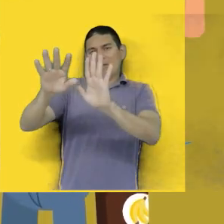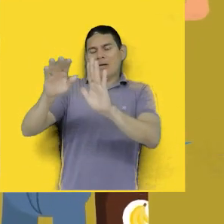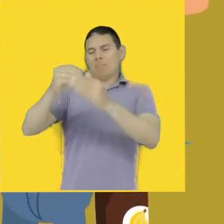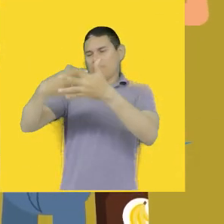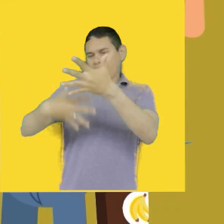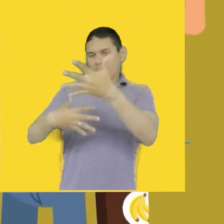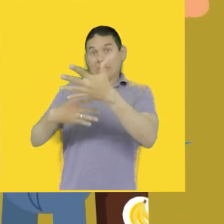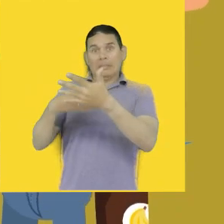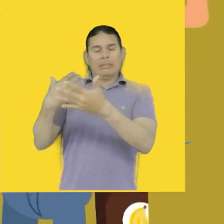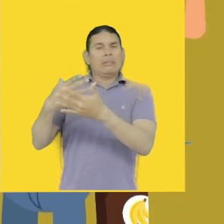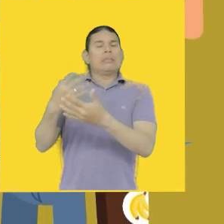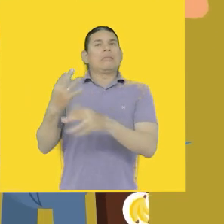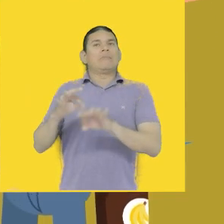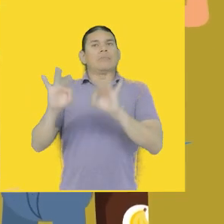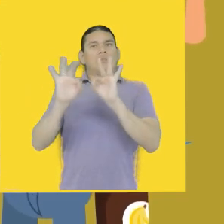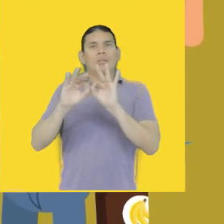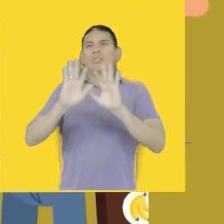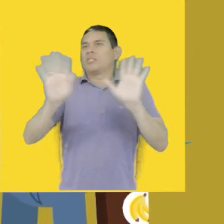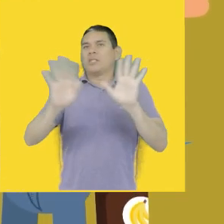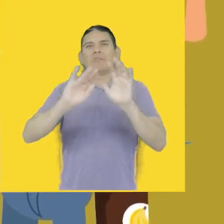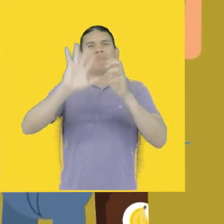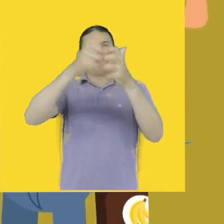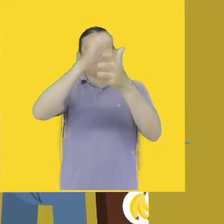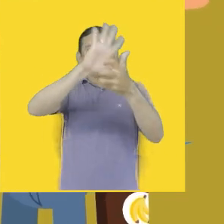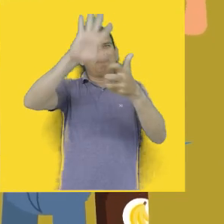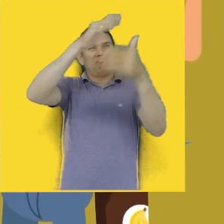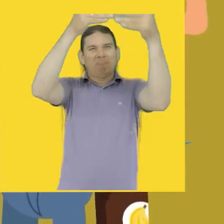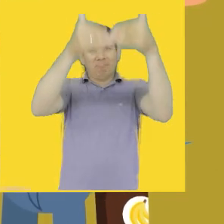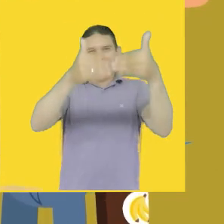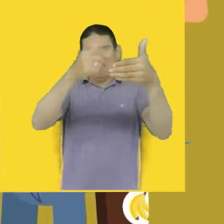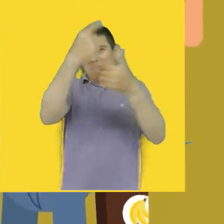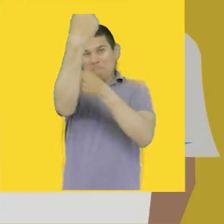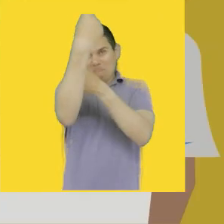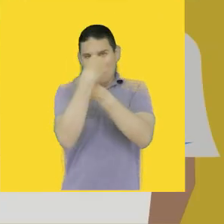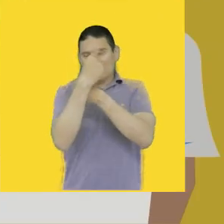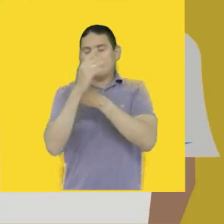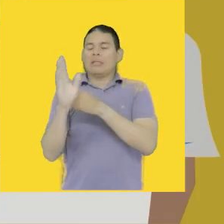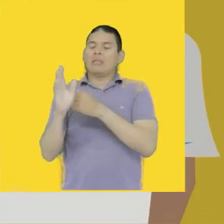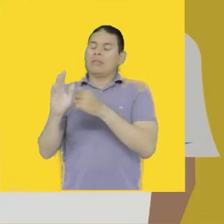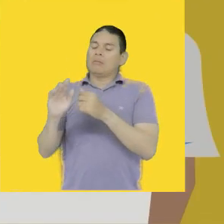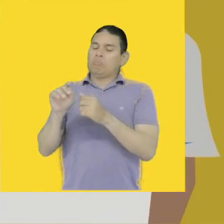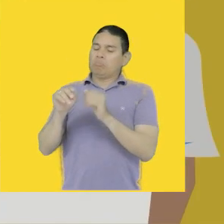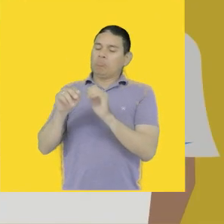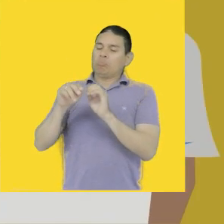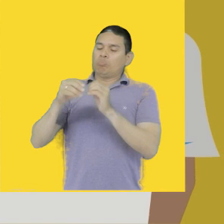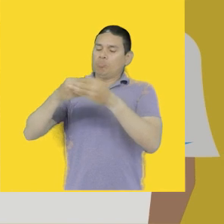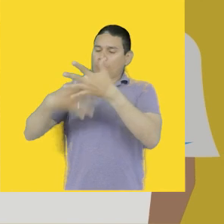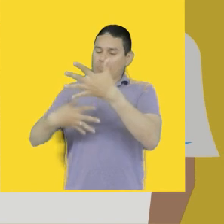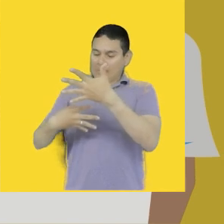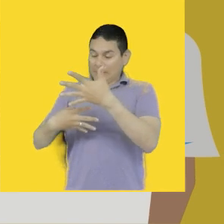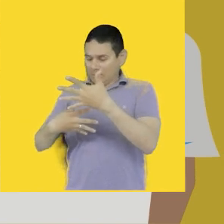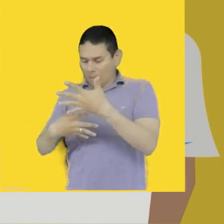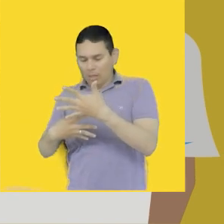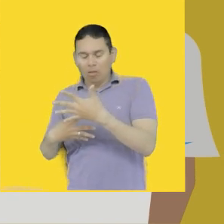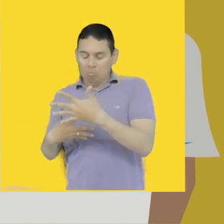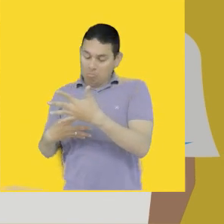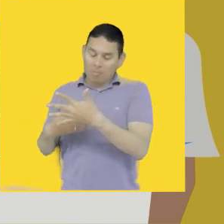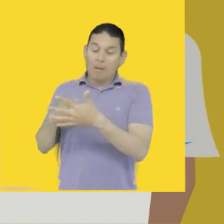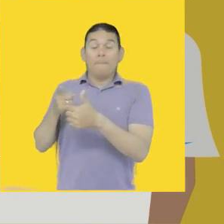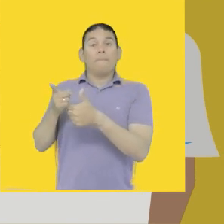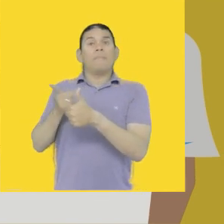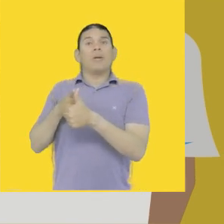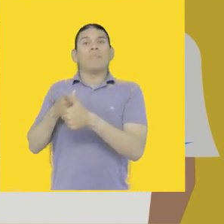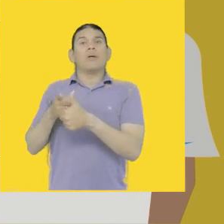pública de discapacidad y que fue emitido por el ente rector del Sistema Nacional de Discapacidad, pues el primer punto de ese